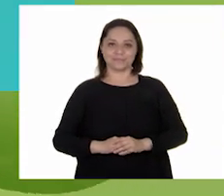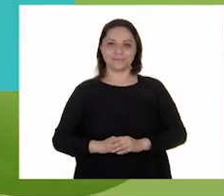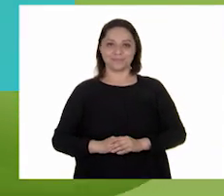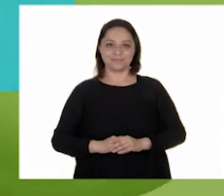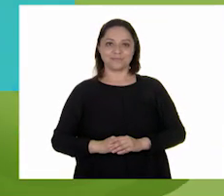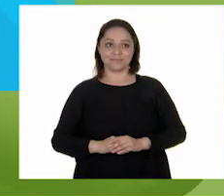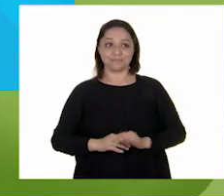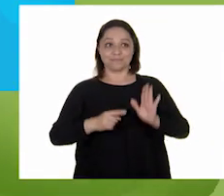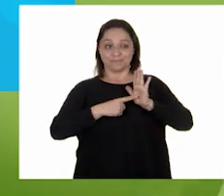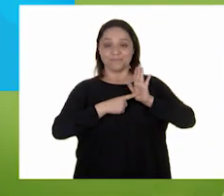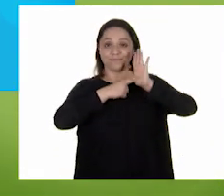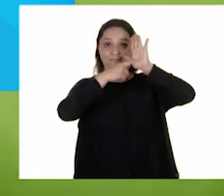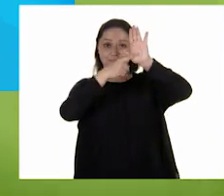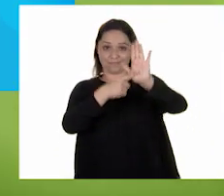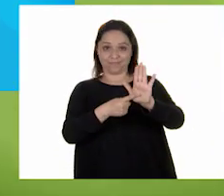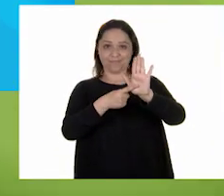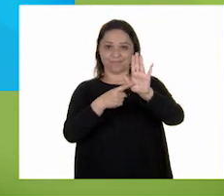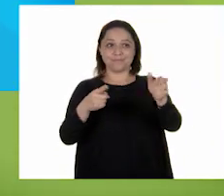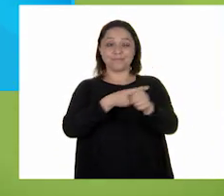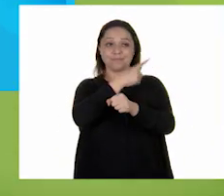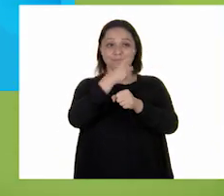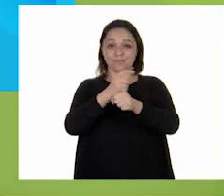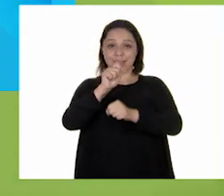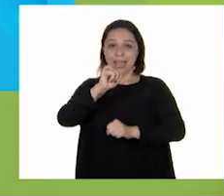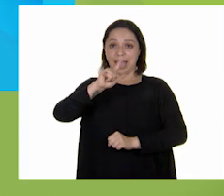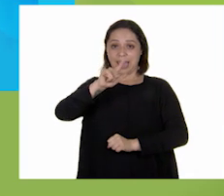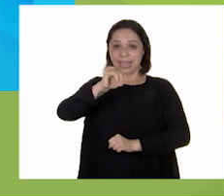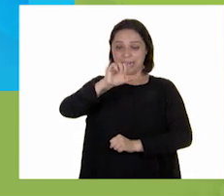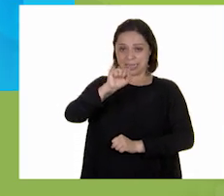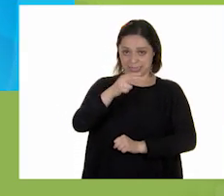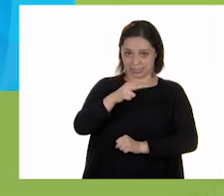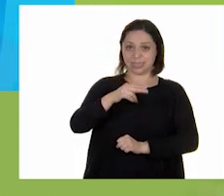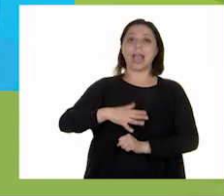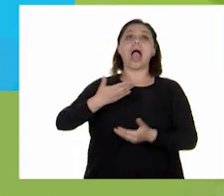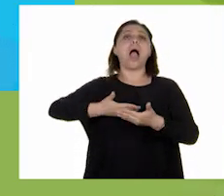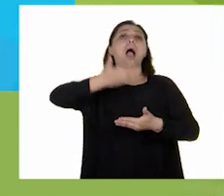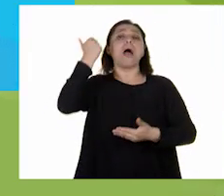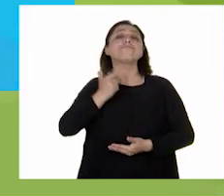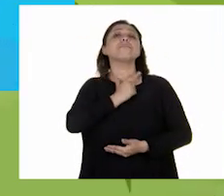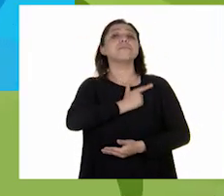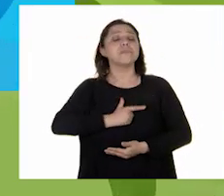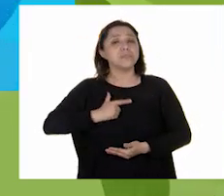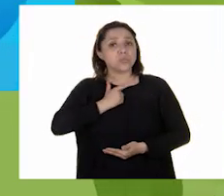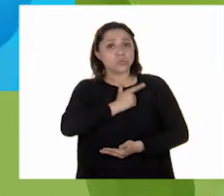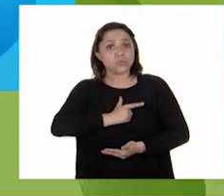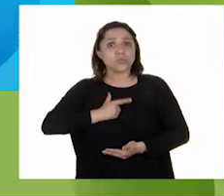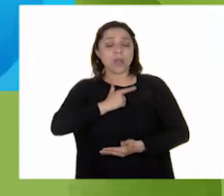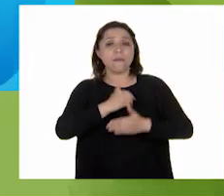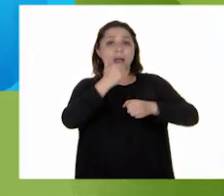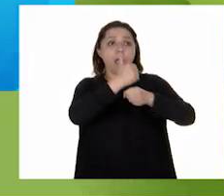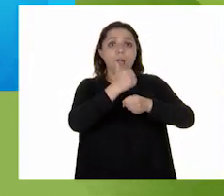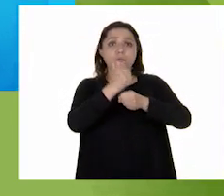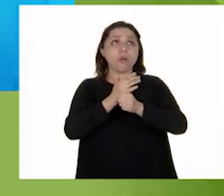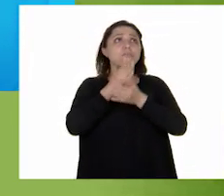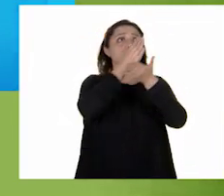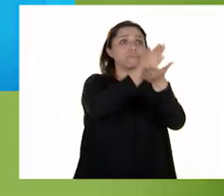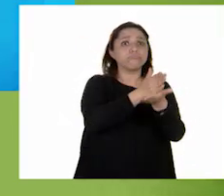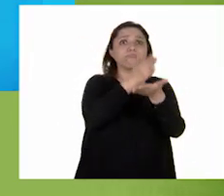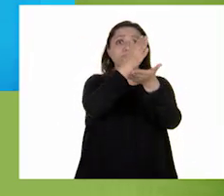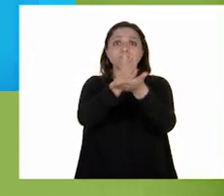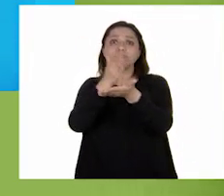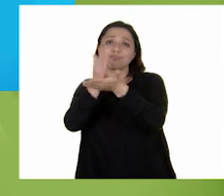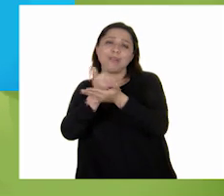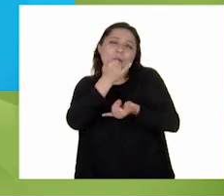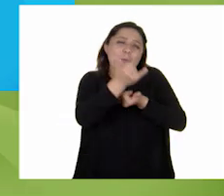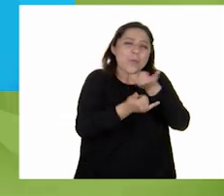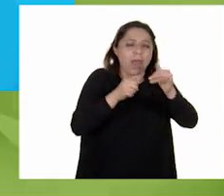Ahora les compartimos la primera misión de Eilish, quien nos comparte que antes le gustaba ir a casa de sus abuelos y jugar juegos de mesa.